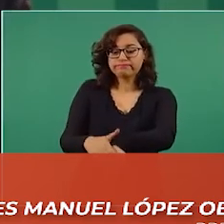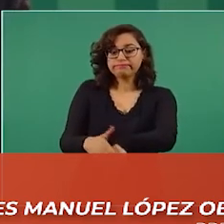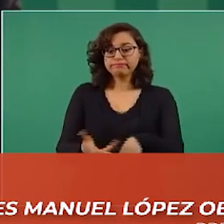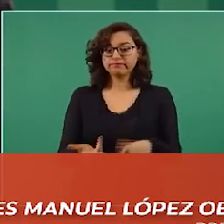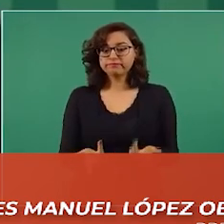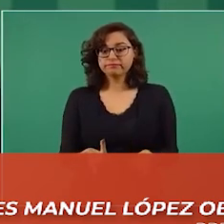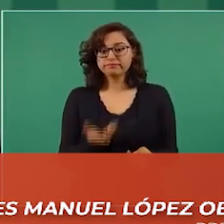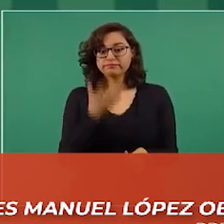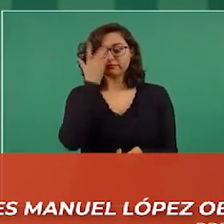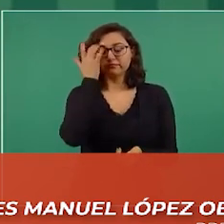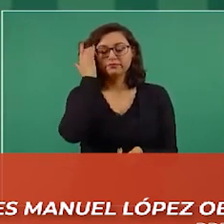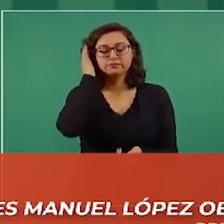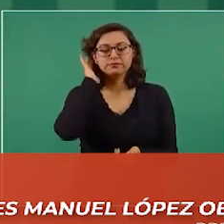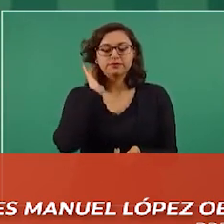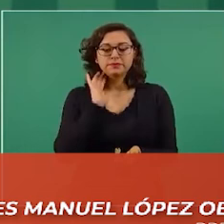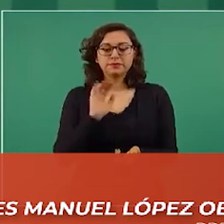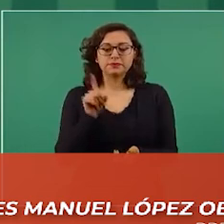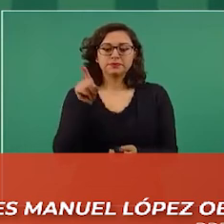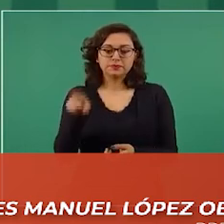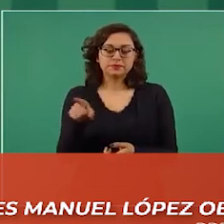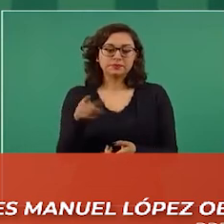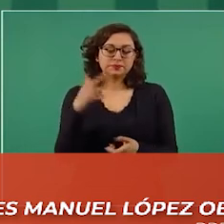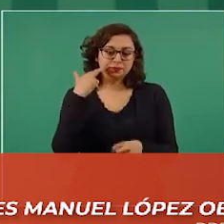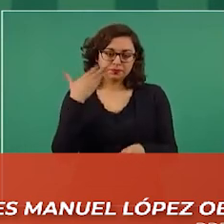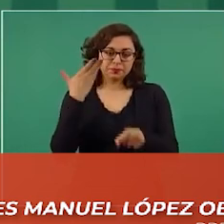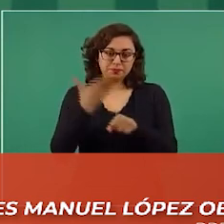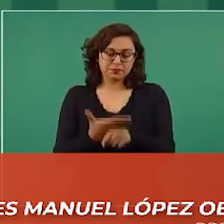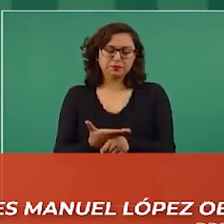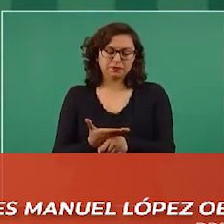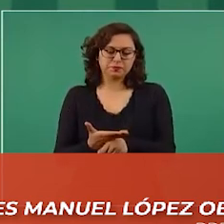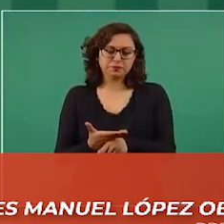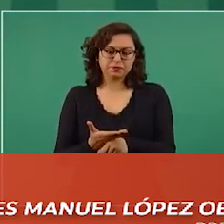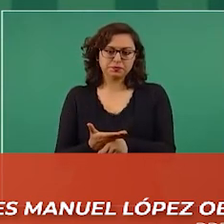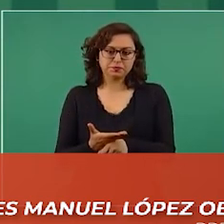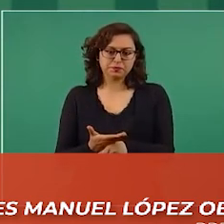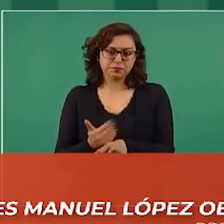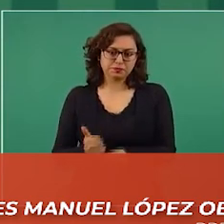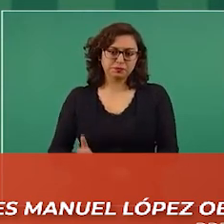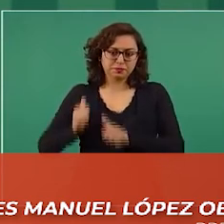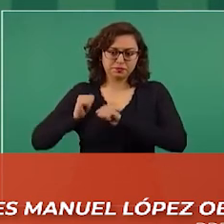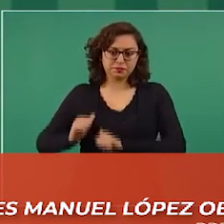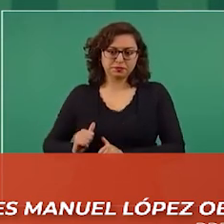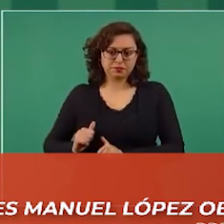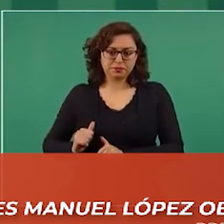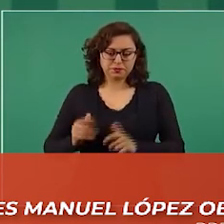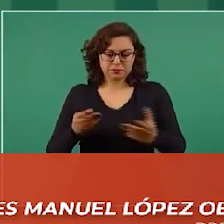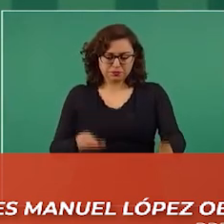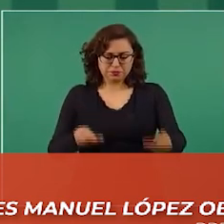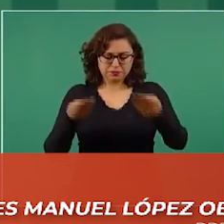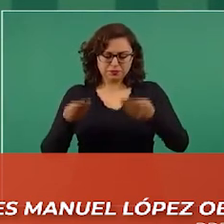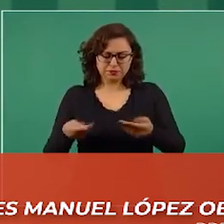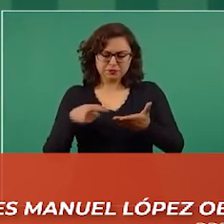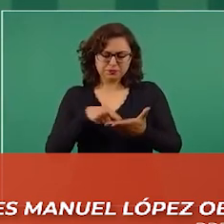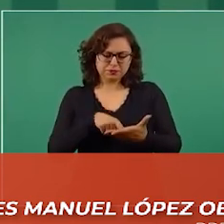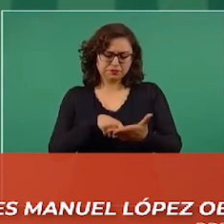la oficina encargada del ejecutivo de estos asuntos